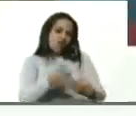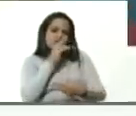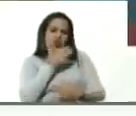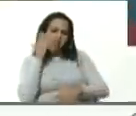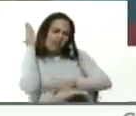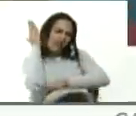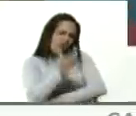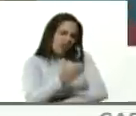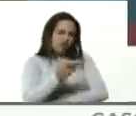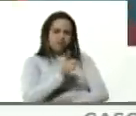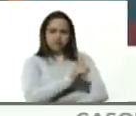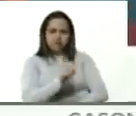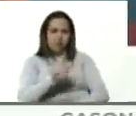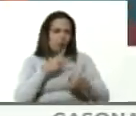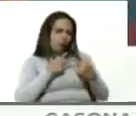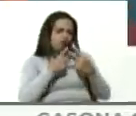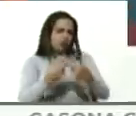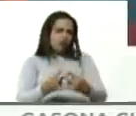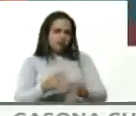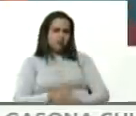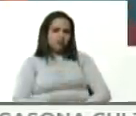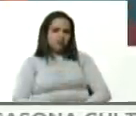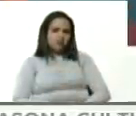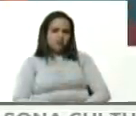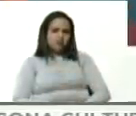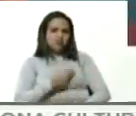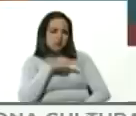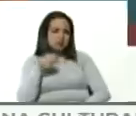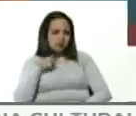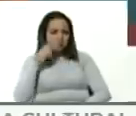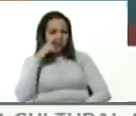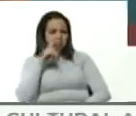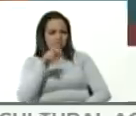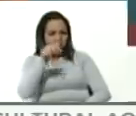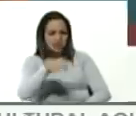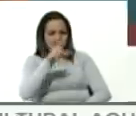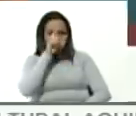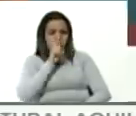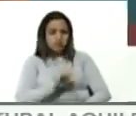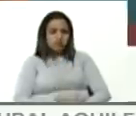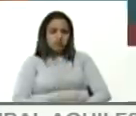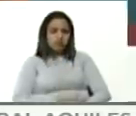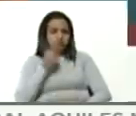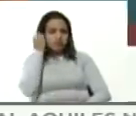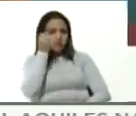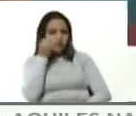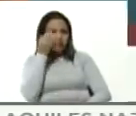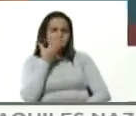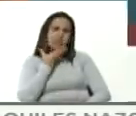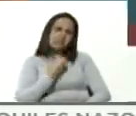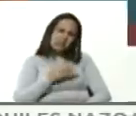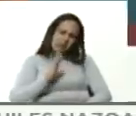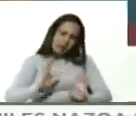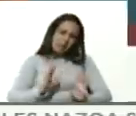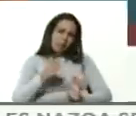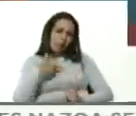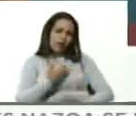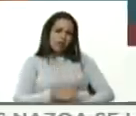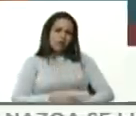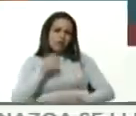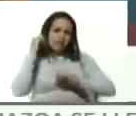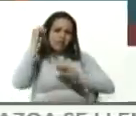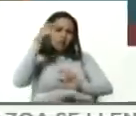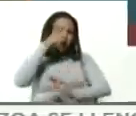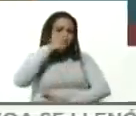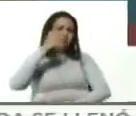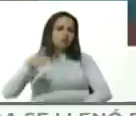obligada y estamos seguros que veremos este año suponemos por los lapsos electorales en diciembre una gran victoria popular